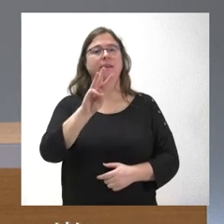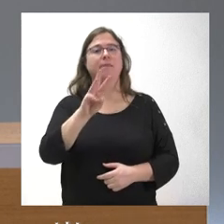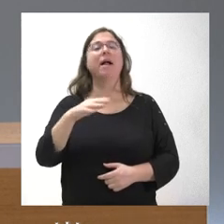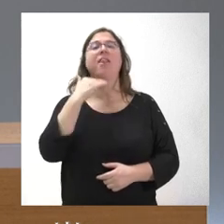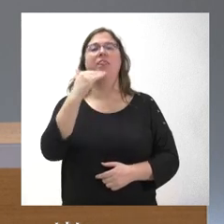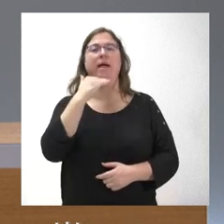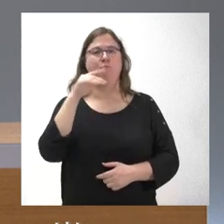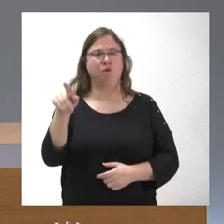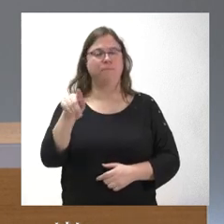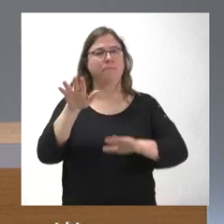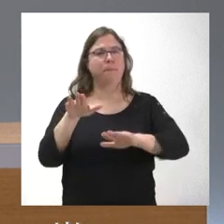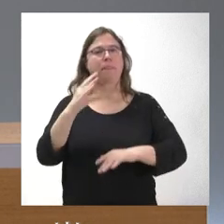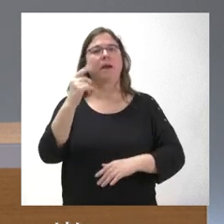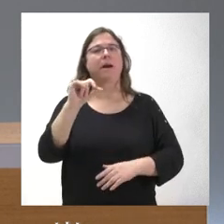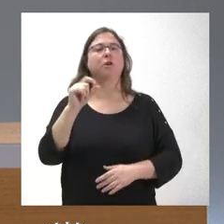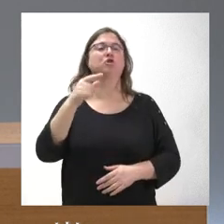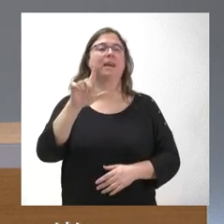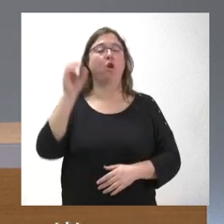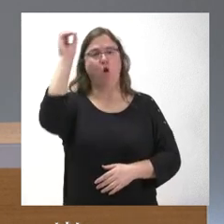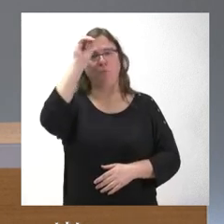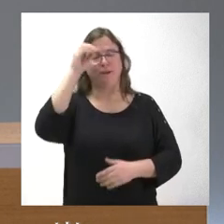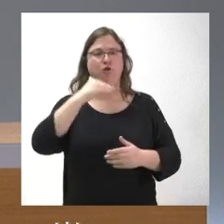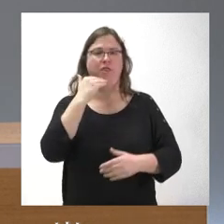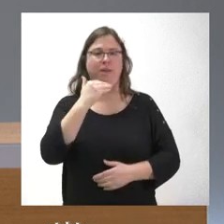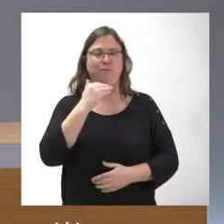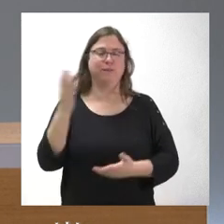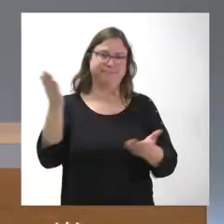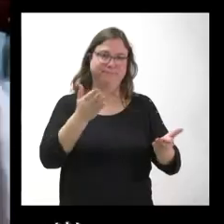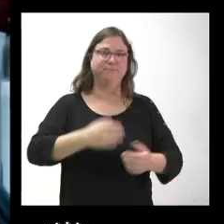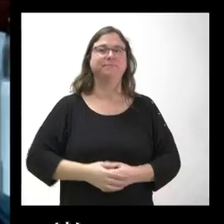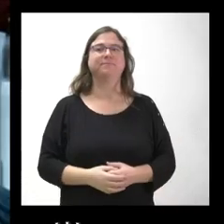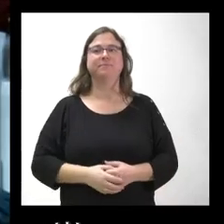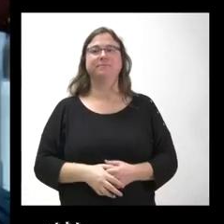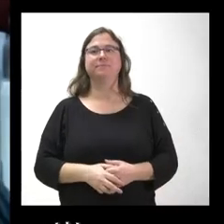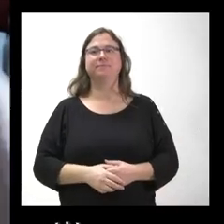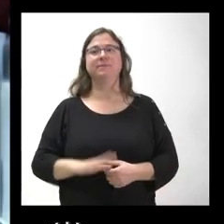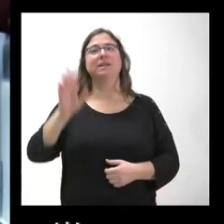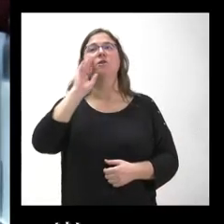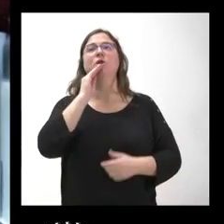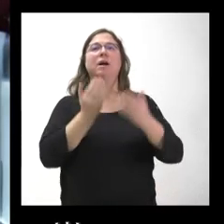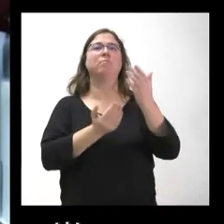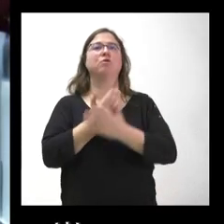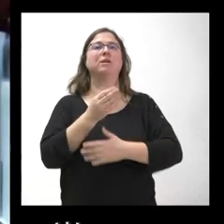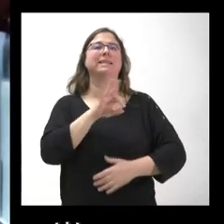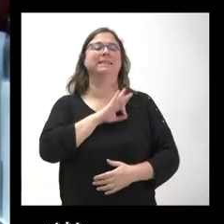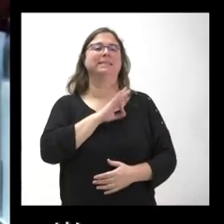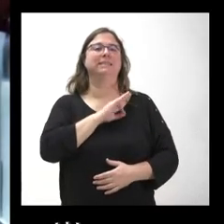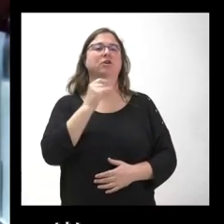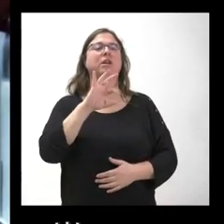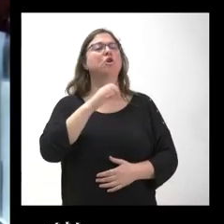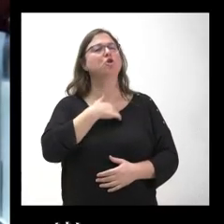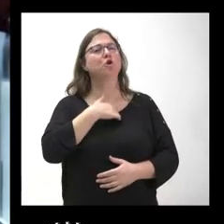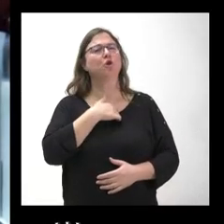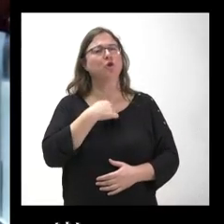Zamora. Allí está Carlos Gil, de La Opinión. Así que, adelante, Carlos. Hola, buenos días, señor Carrero. Yo le quería